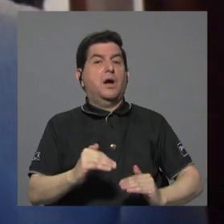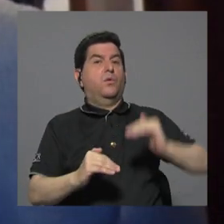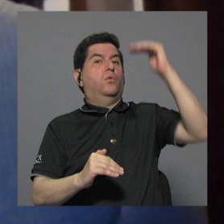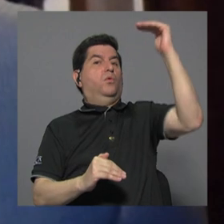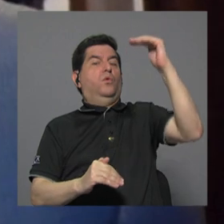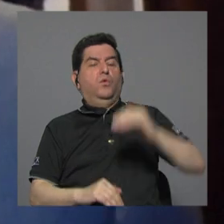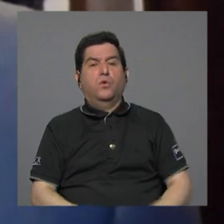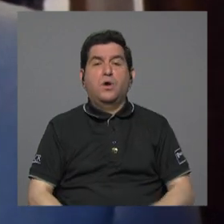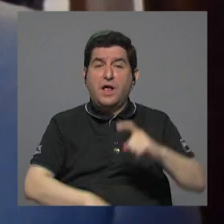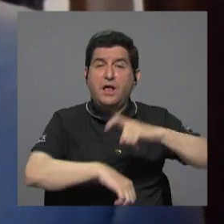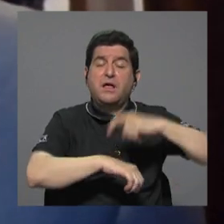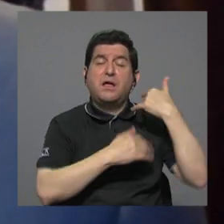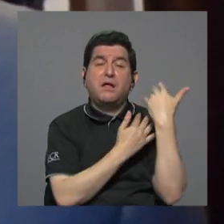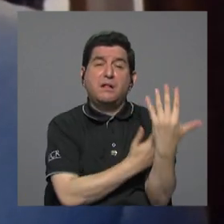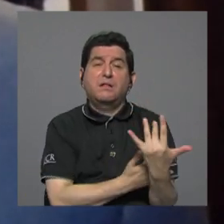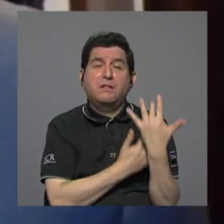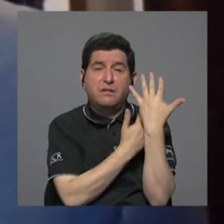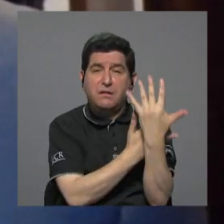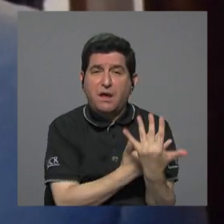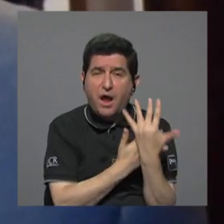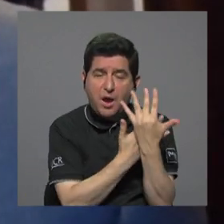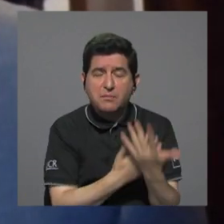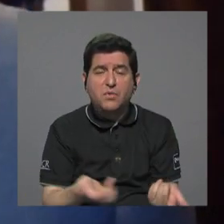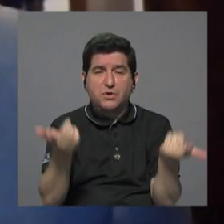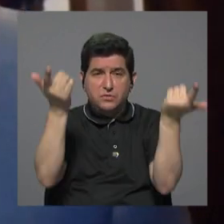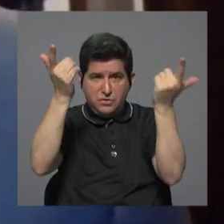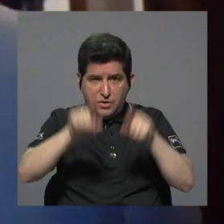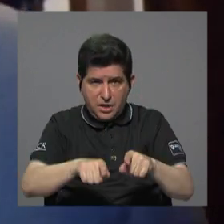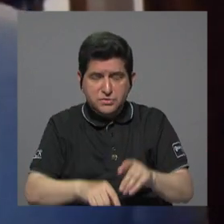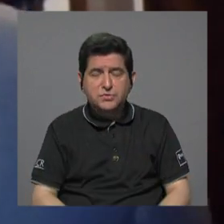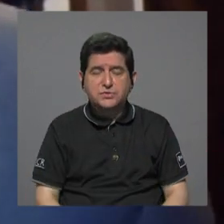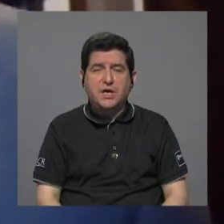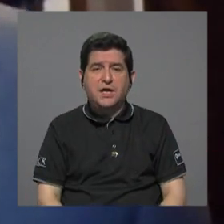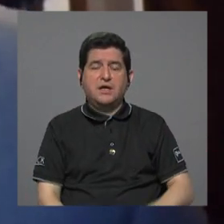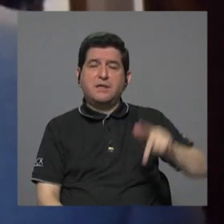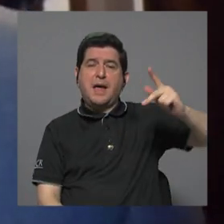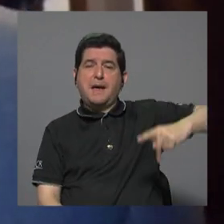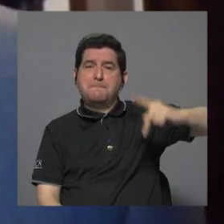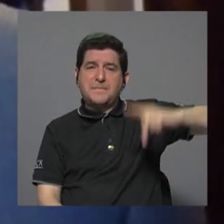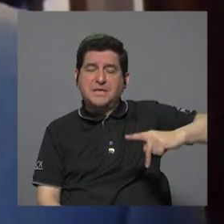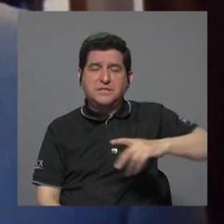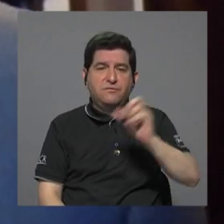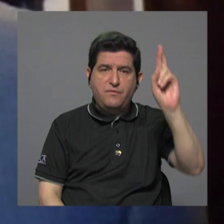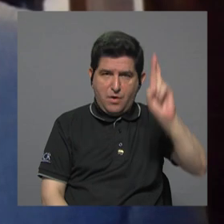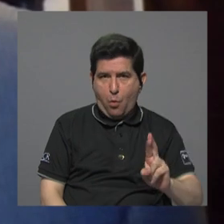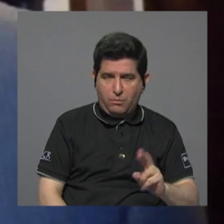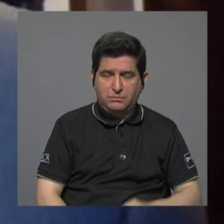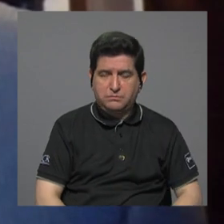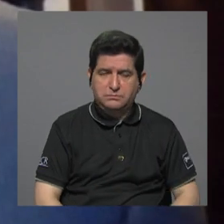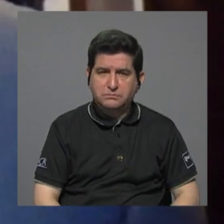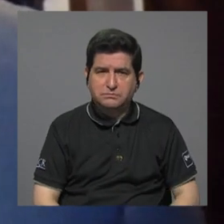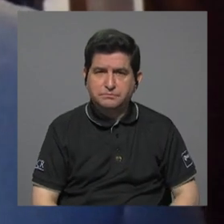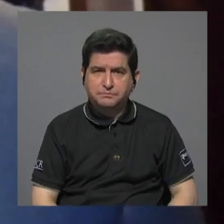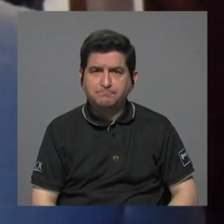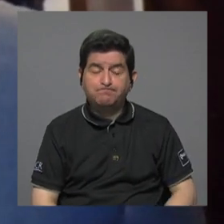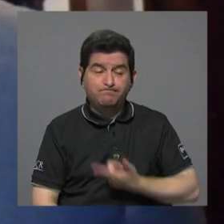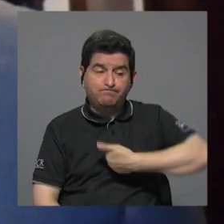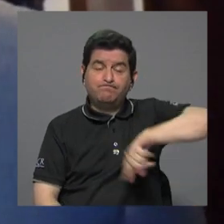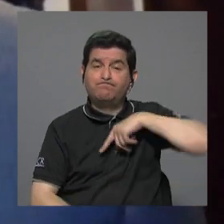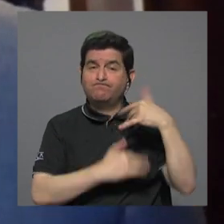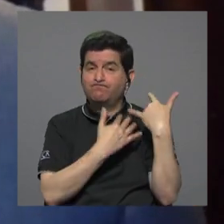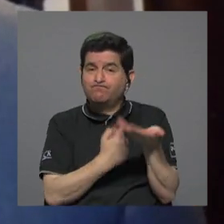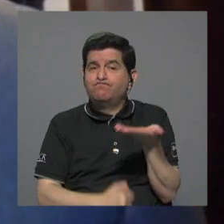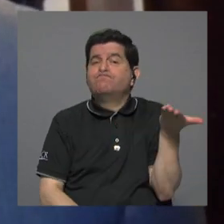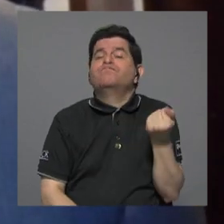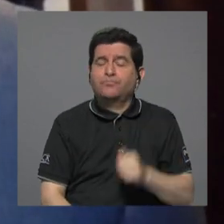y los tiempos de espera que se dan en el Pacífico Costarricense. De tal manera que lo que esperamos es